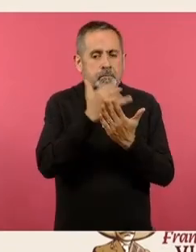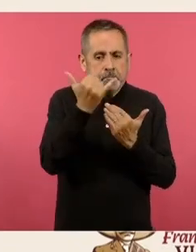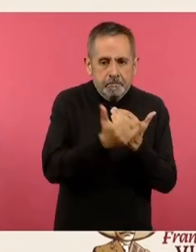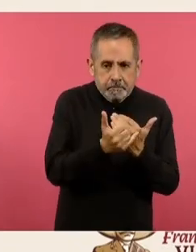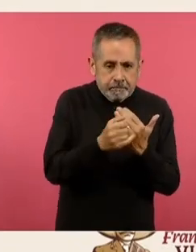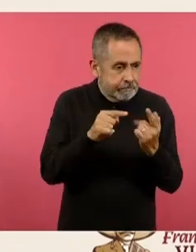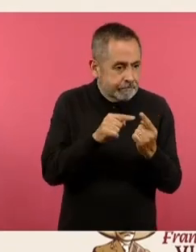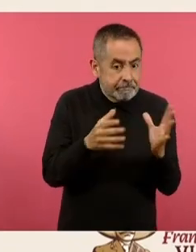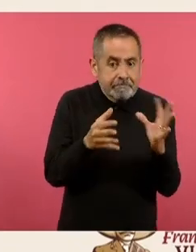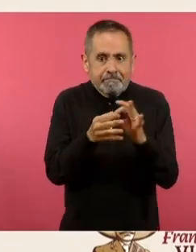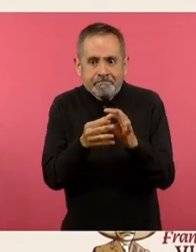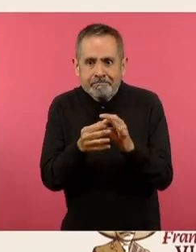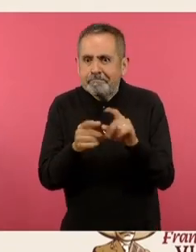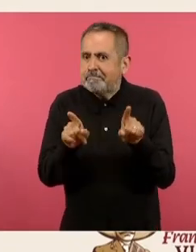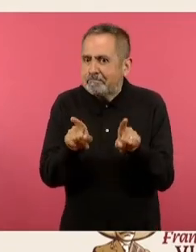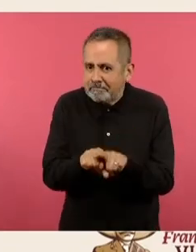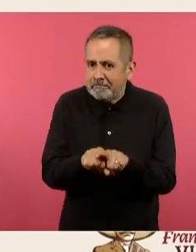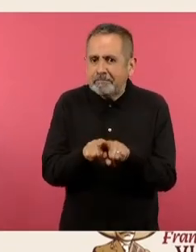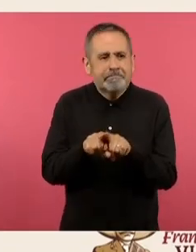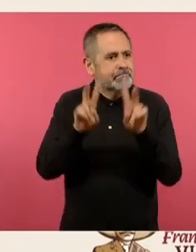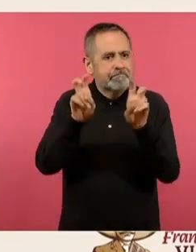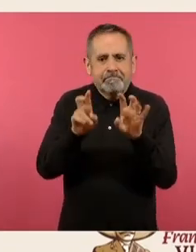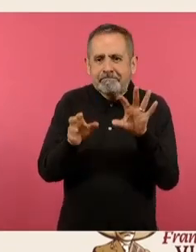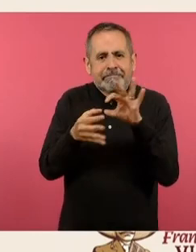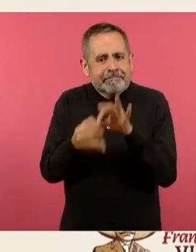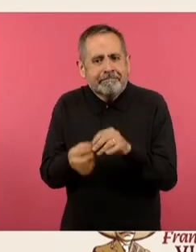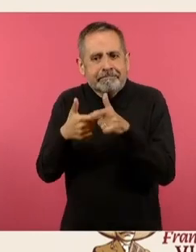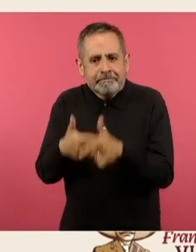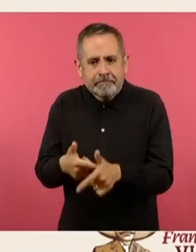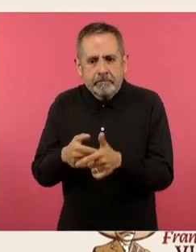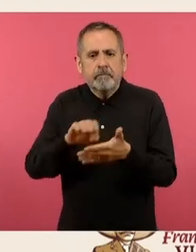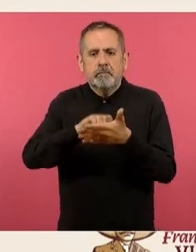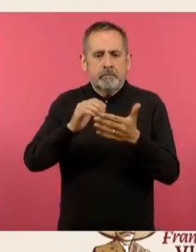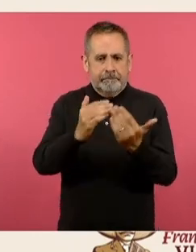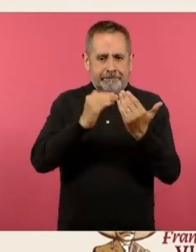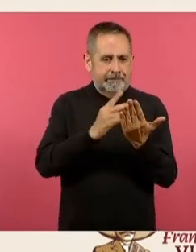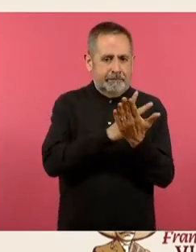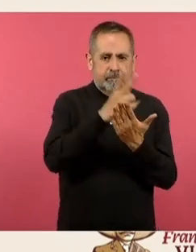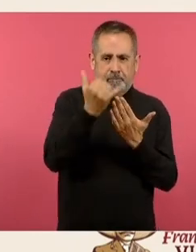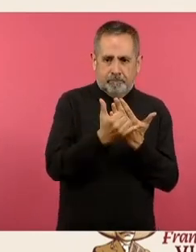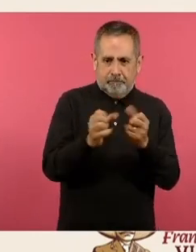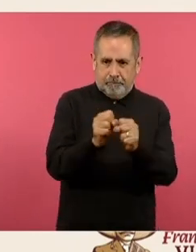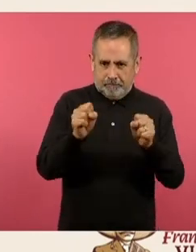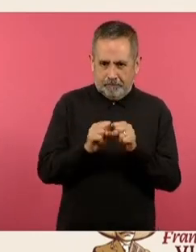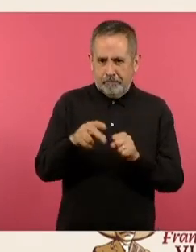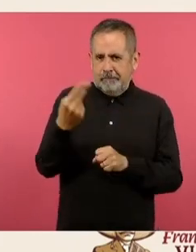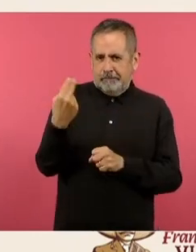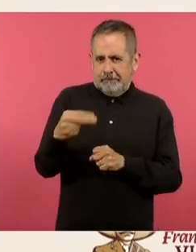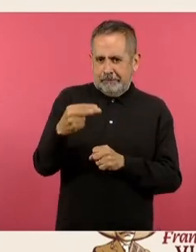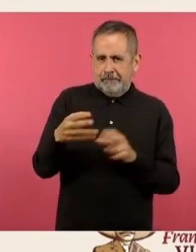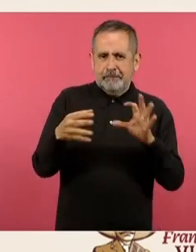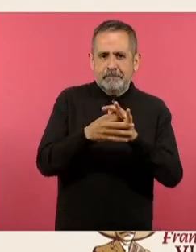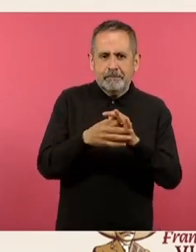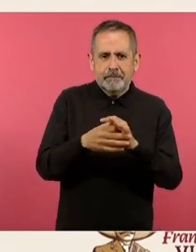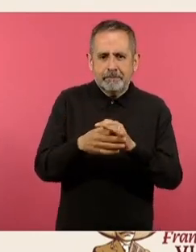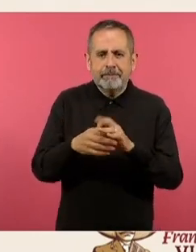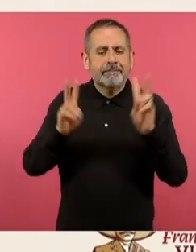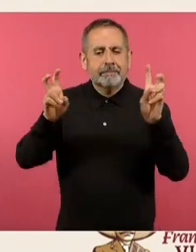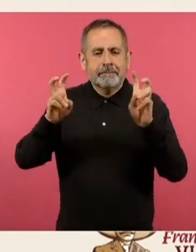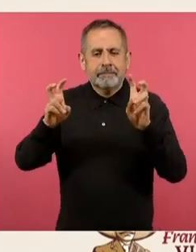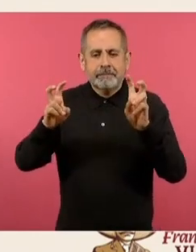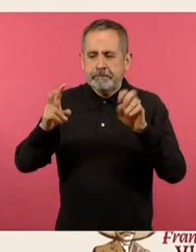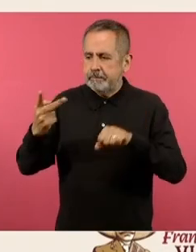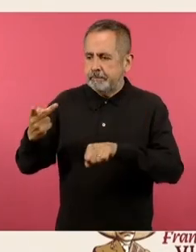este tema, como el siguiente que está en el libro Proyectos de Aula y que lleva por nombre Pasado y